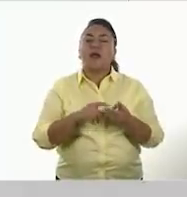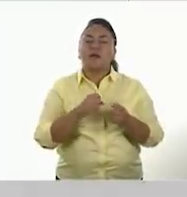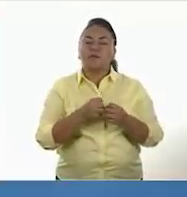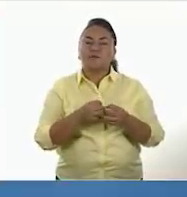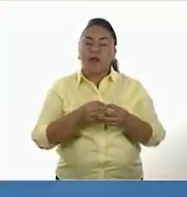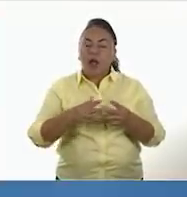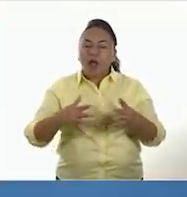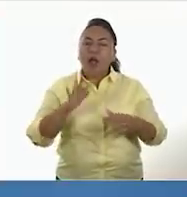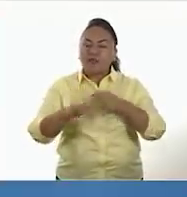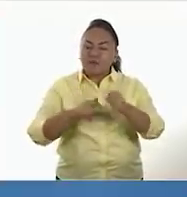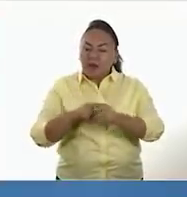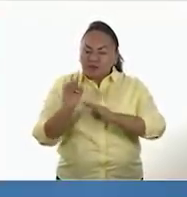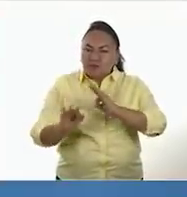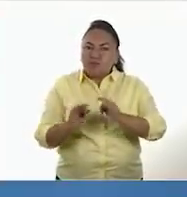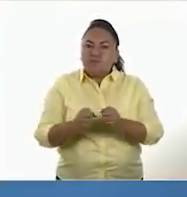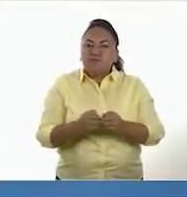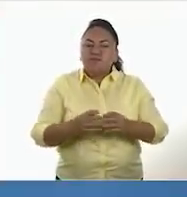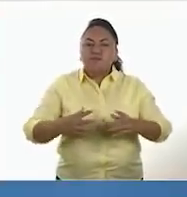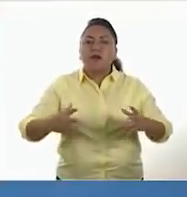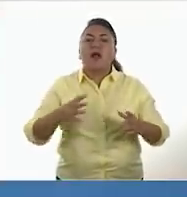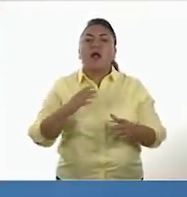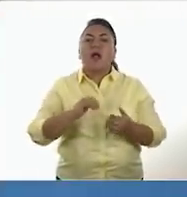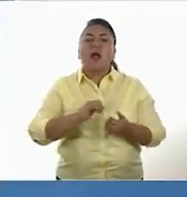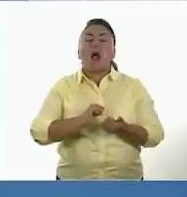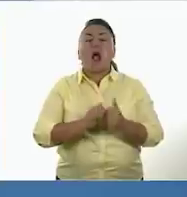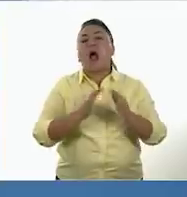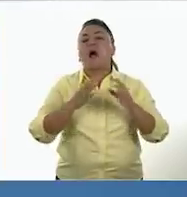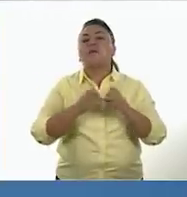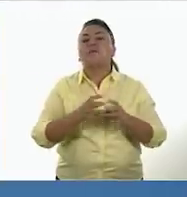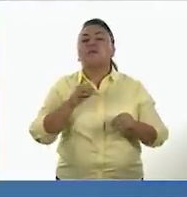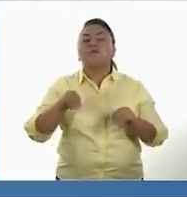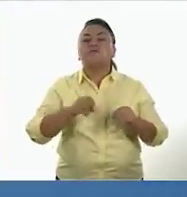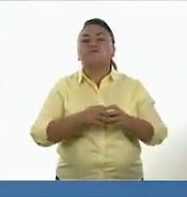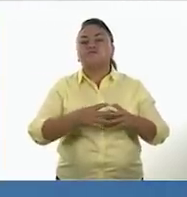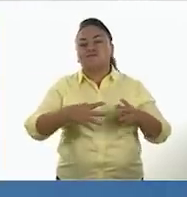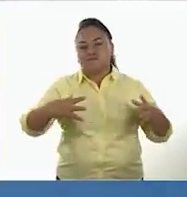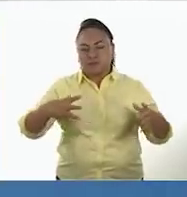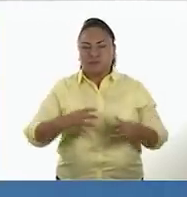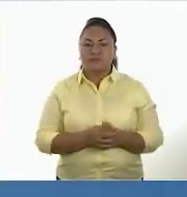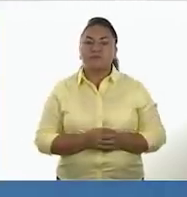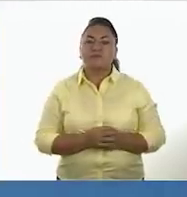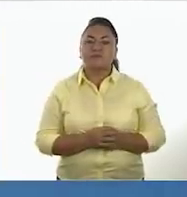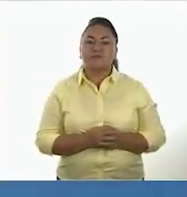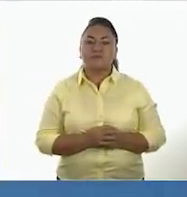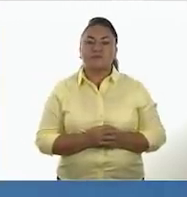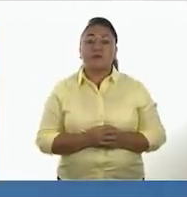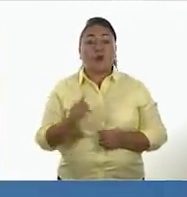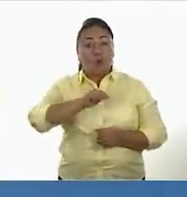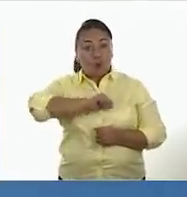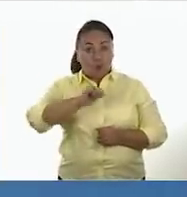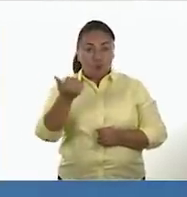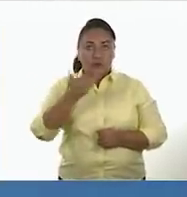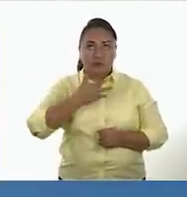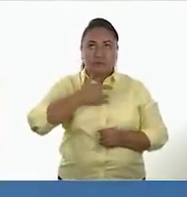poblando más lugares. Exactamente. Tenemos también otro aspecto muy importante,